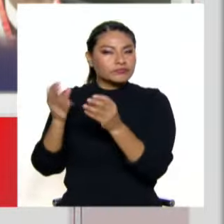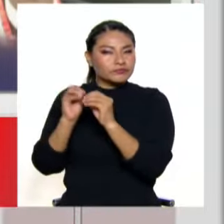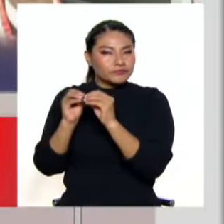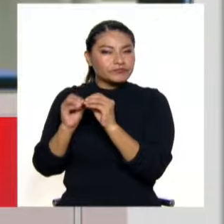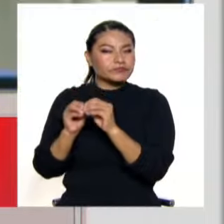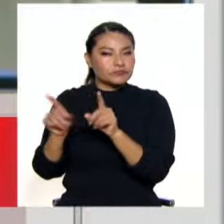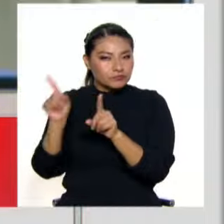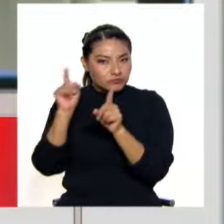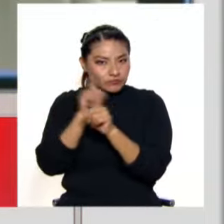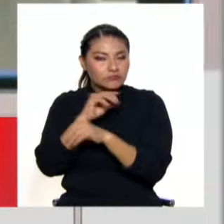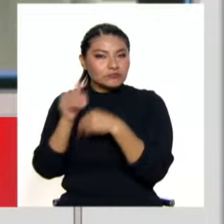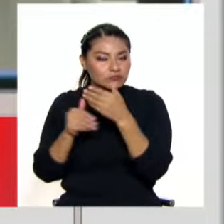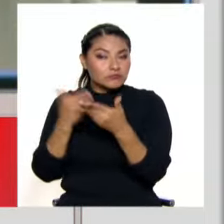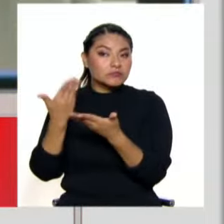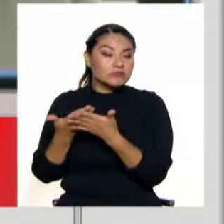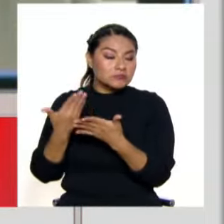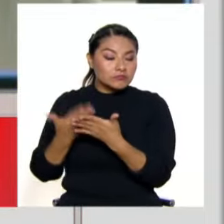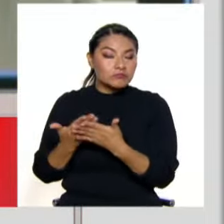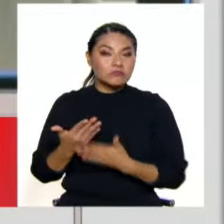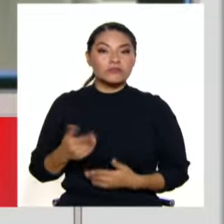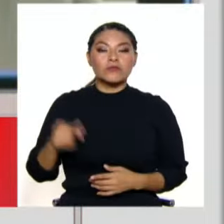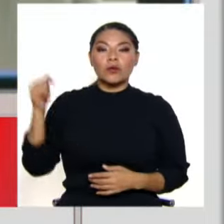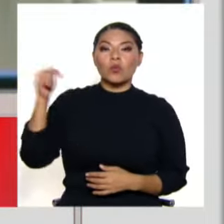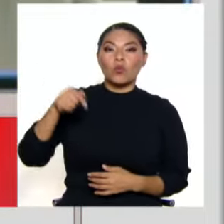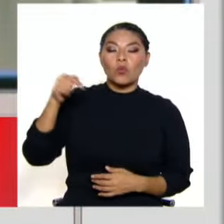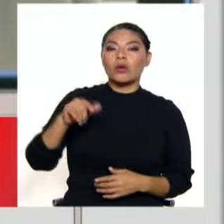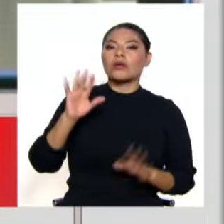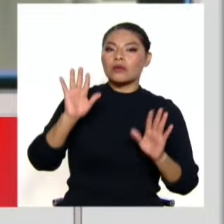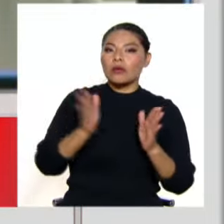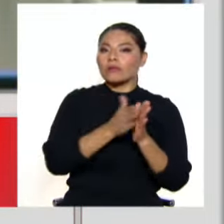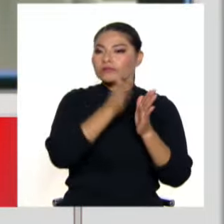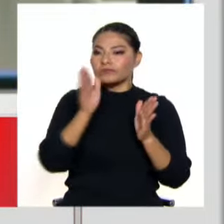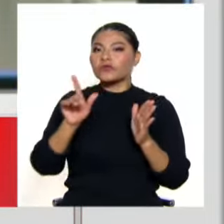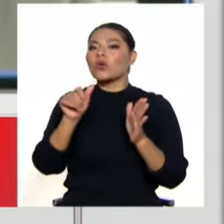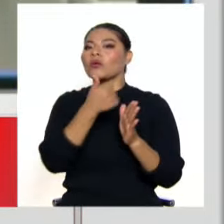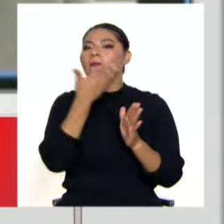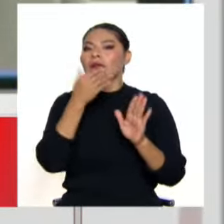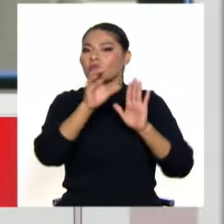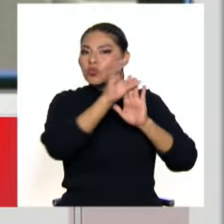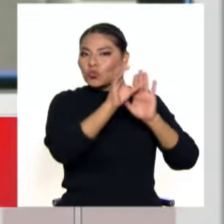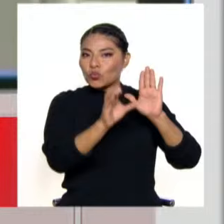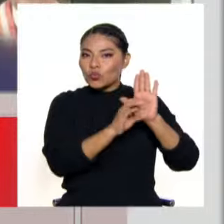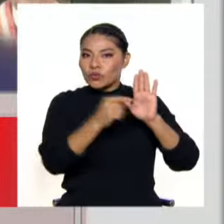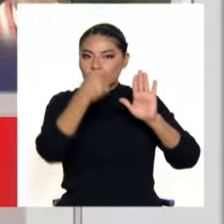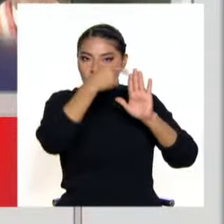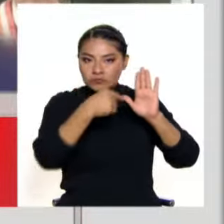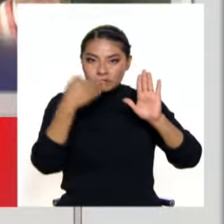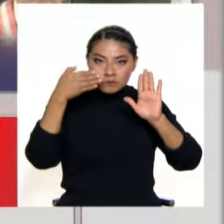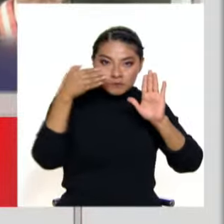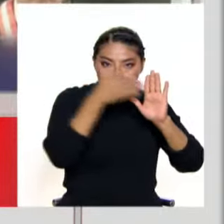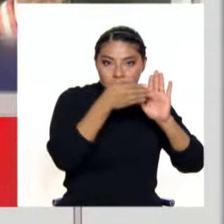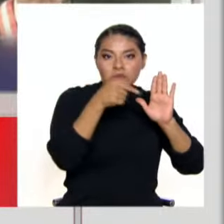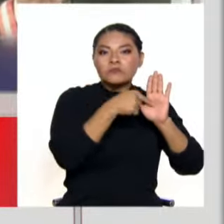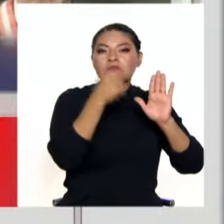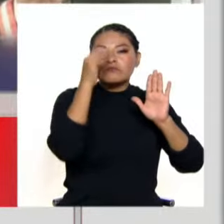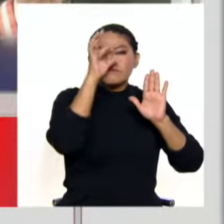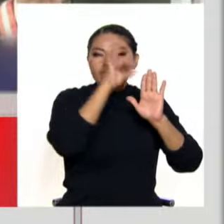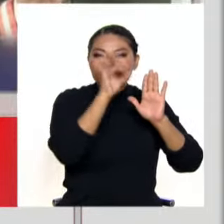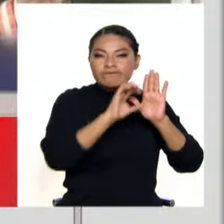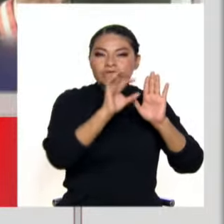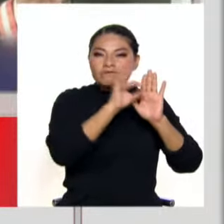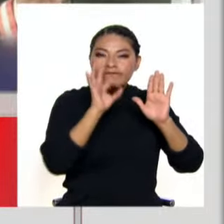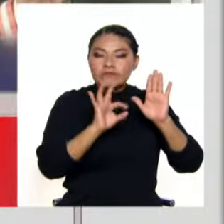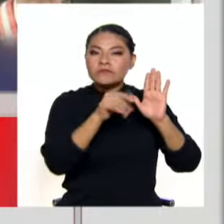que el que hemos presentado en enero. Entonces, luego de ello tendríamos que ir a la vía constitucional para poder buscar que